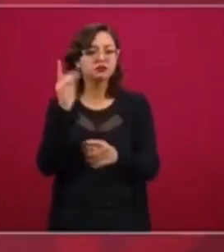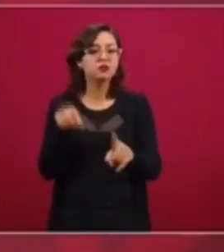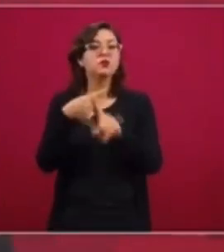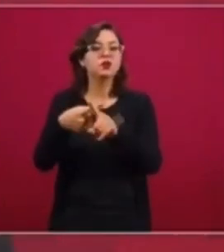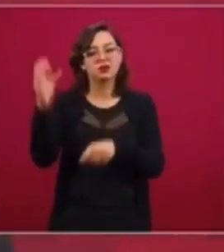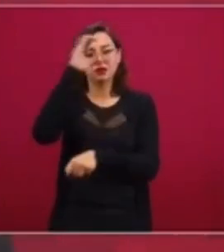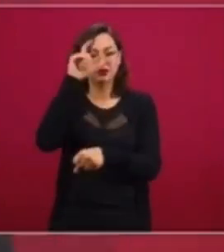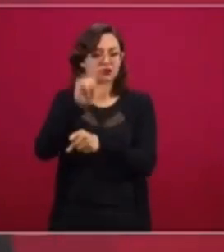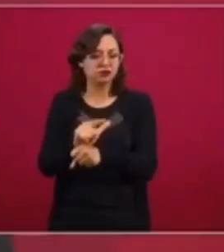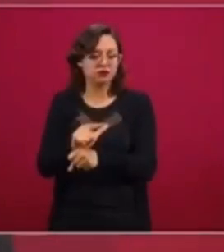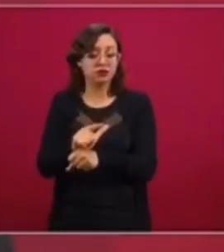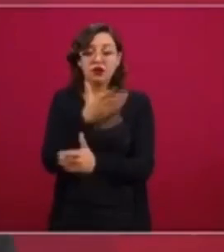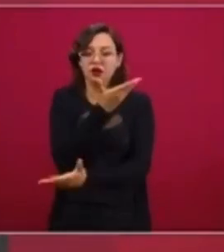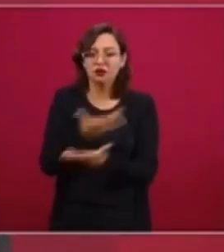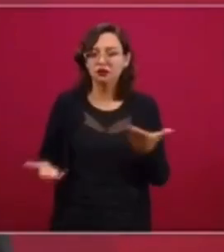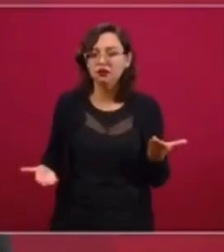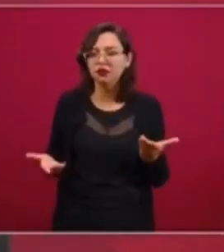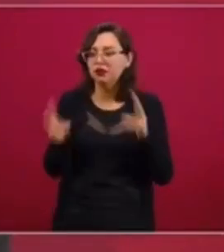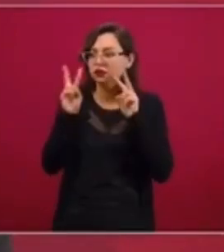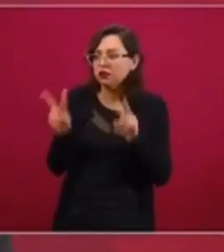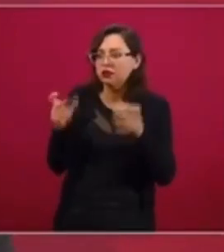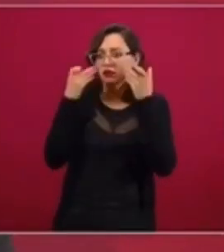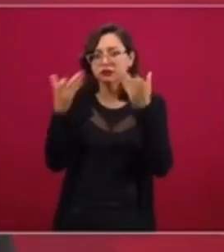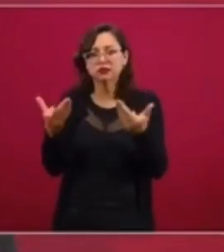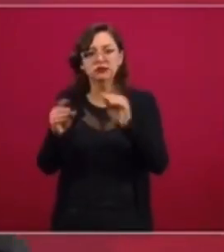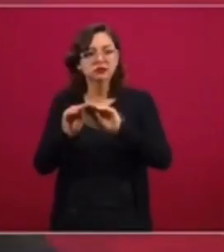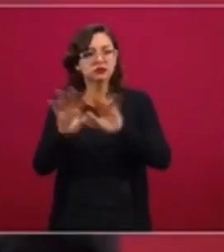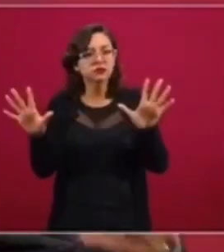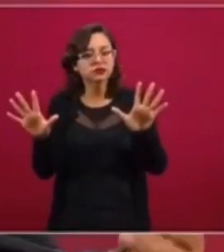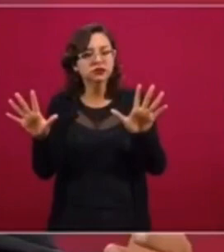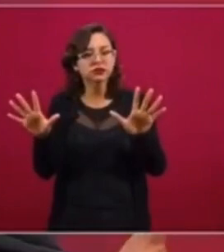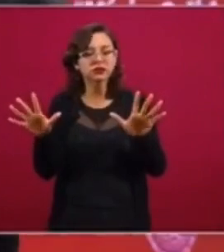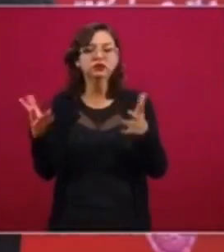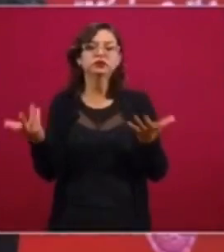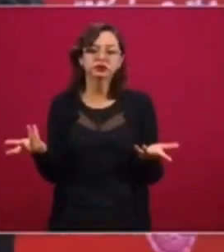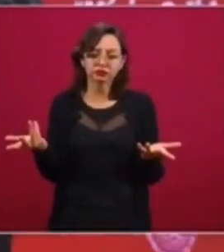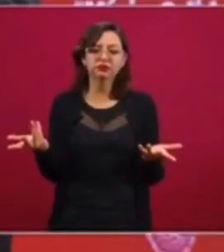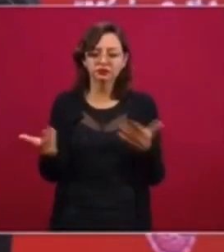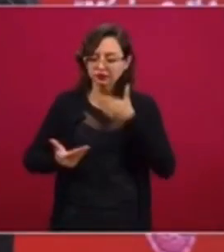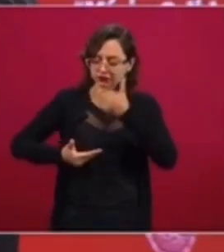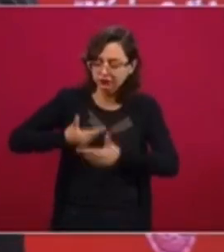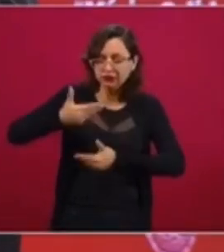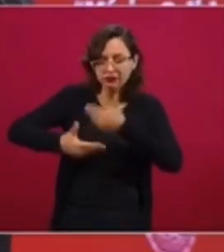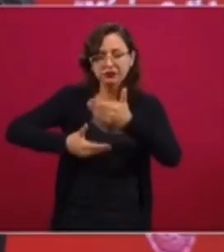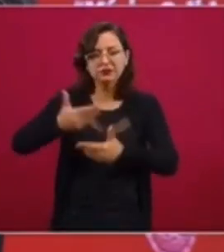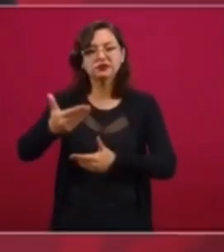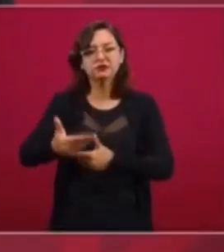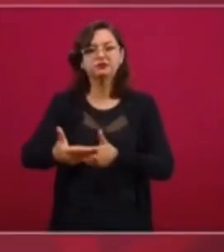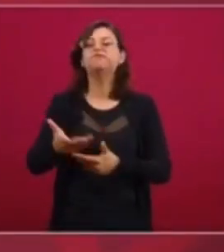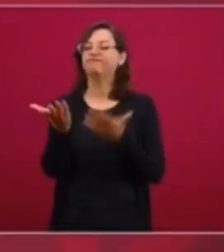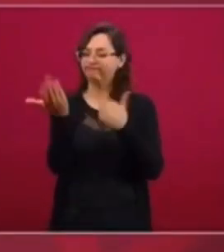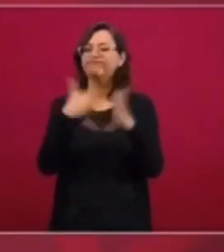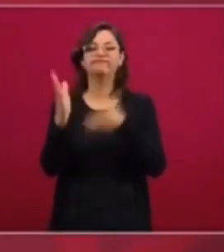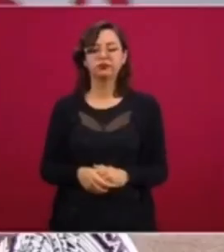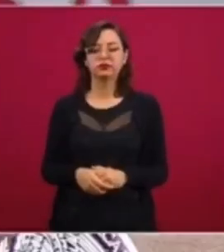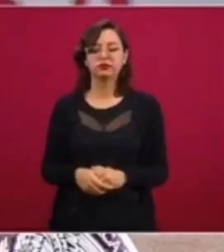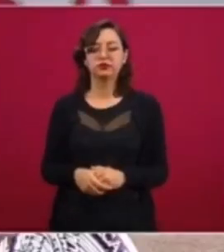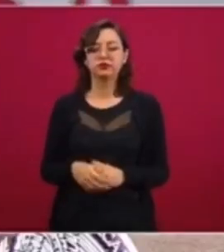es evidente que vamos a salir adelante